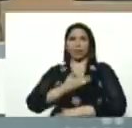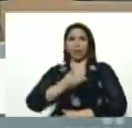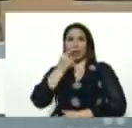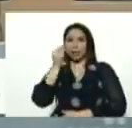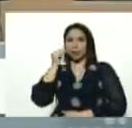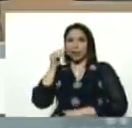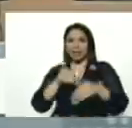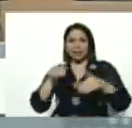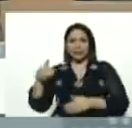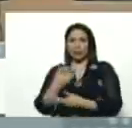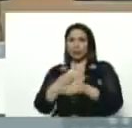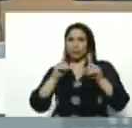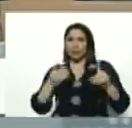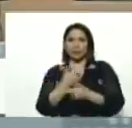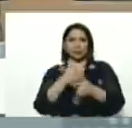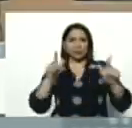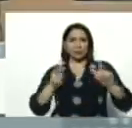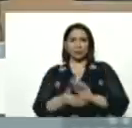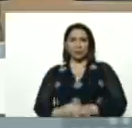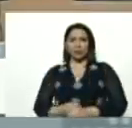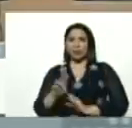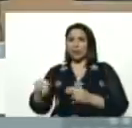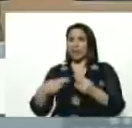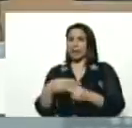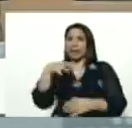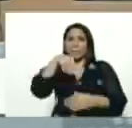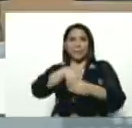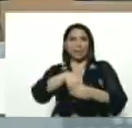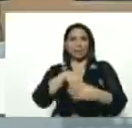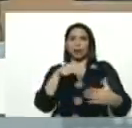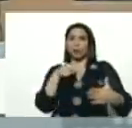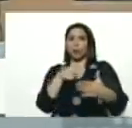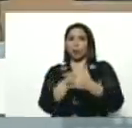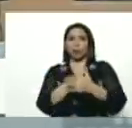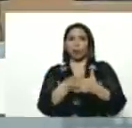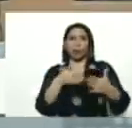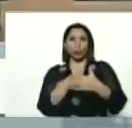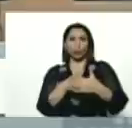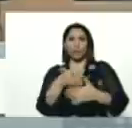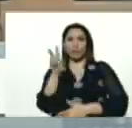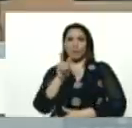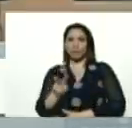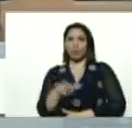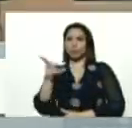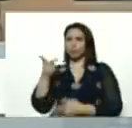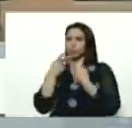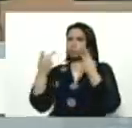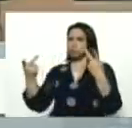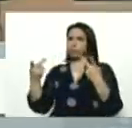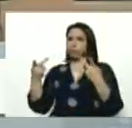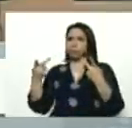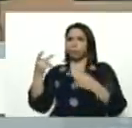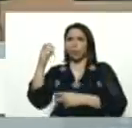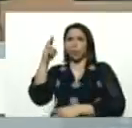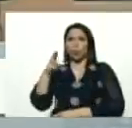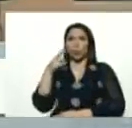elecciones, democracia, libertad, y que nadie se meta con Venezuela, por ahí sacó un comunicado, de la Unión Europea,